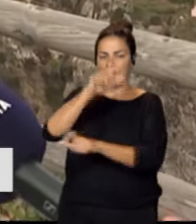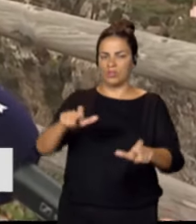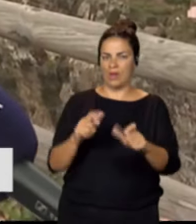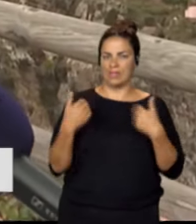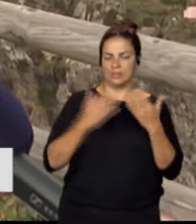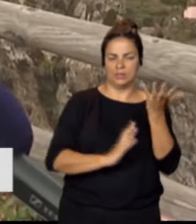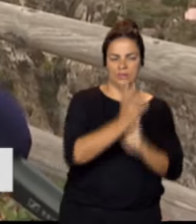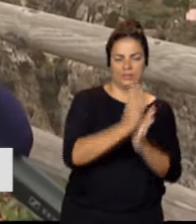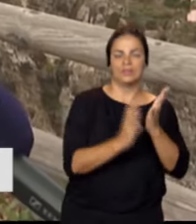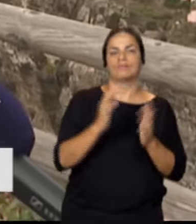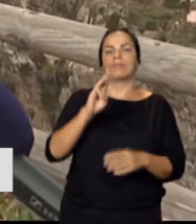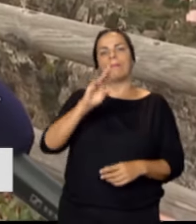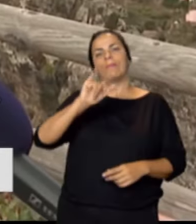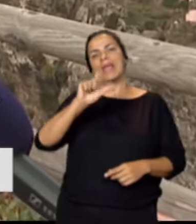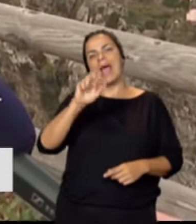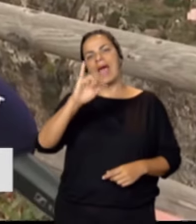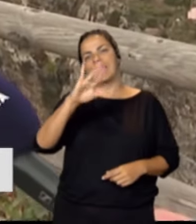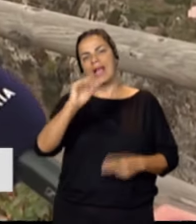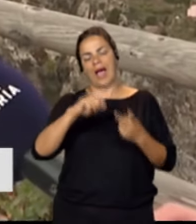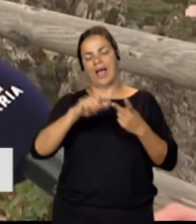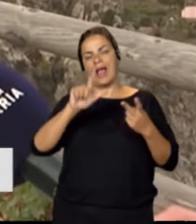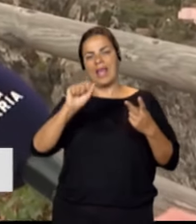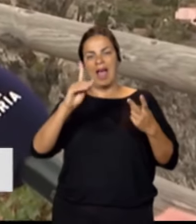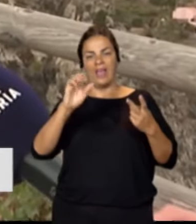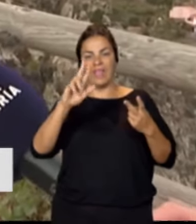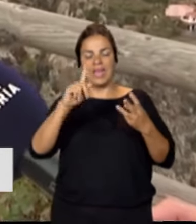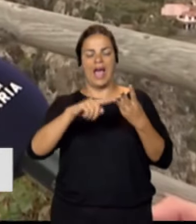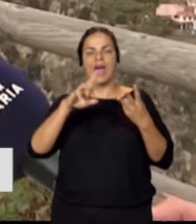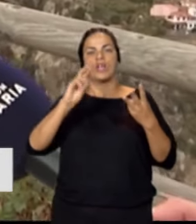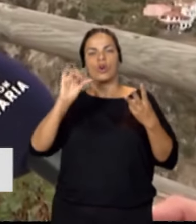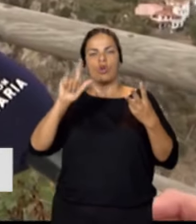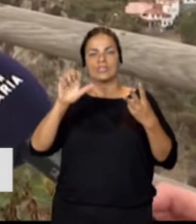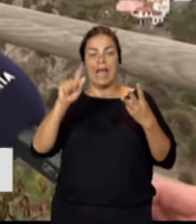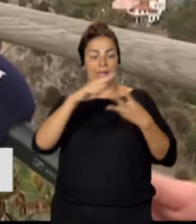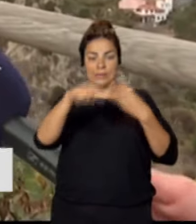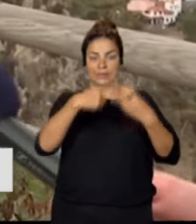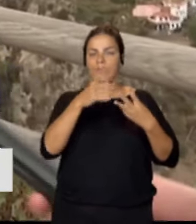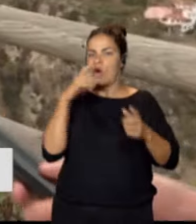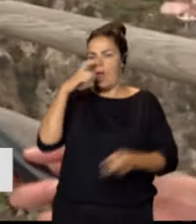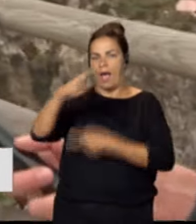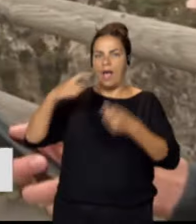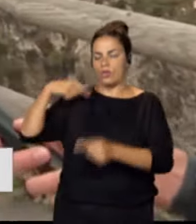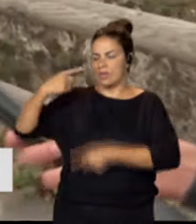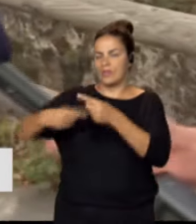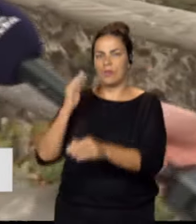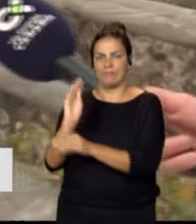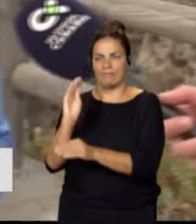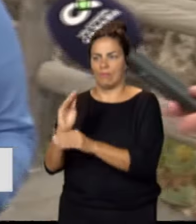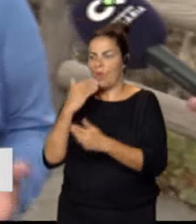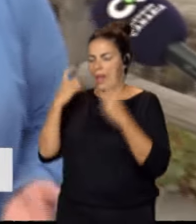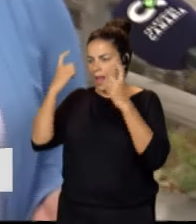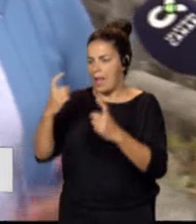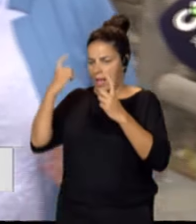tanto la Pilarica, la Aladera y los Rosales, que año tras año han mantenido la tradición y con esfuerzo y de